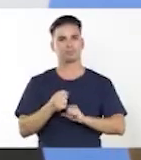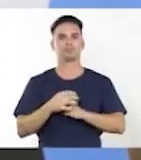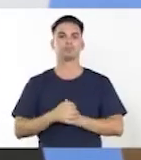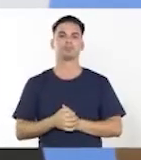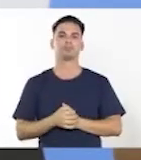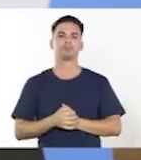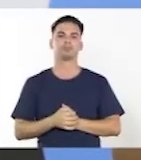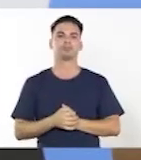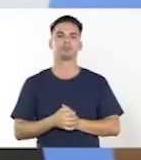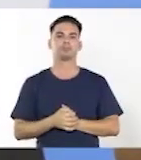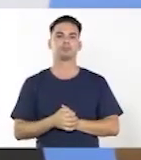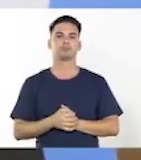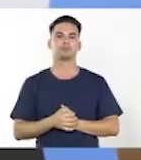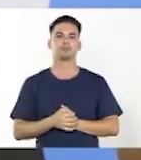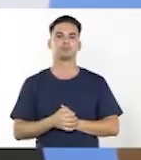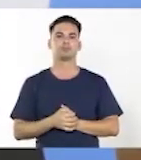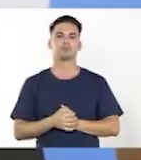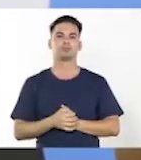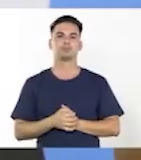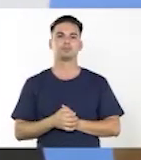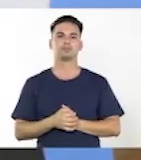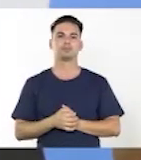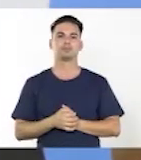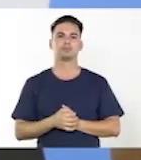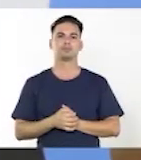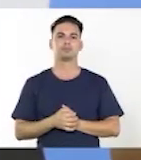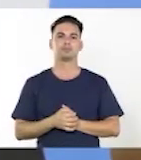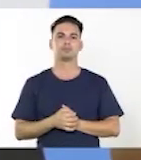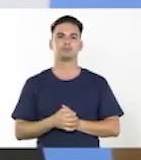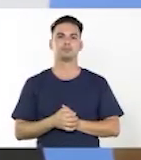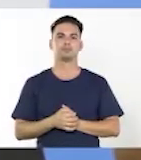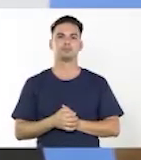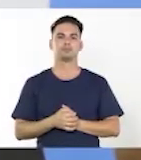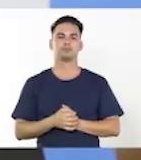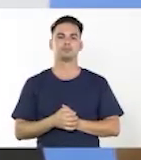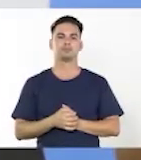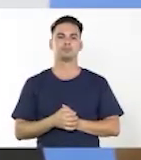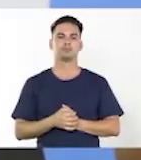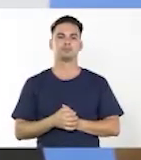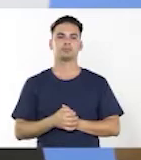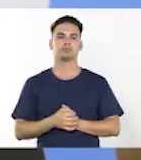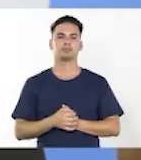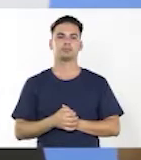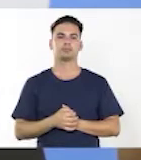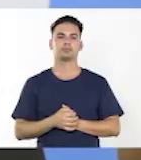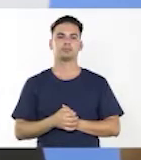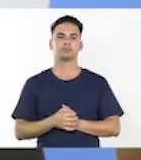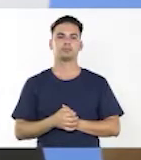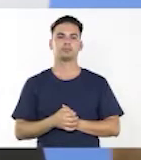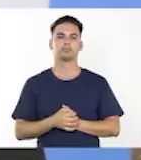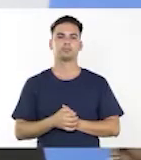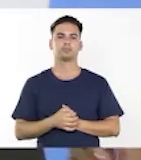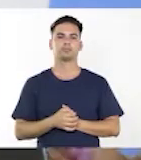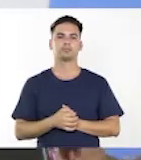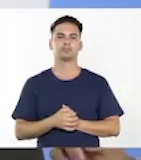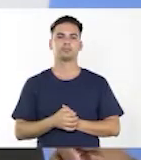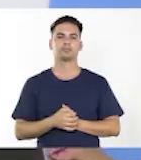Así que, ya saben, tercero, regular, tercero y cuarto, por encuentro.